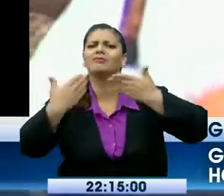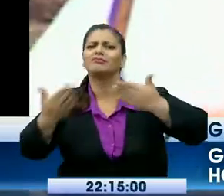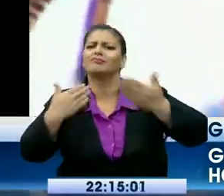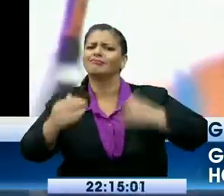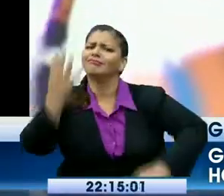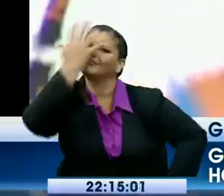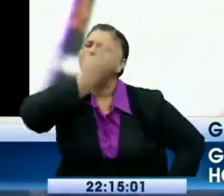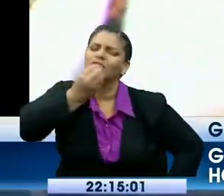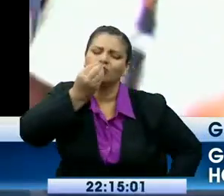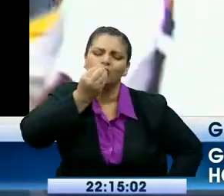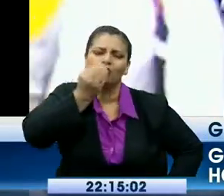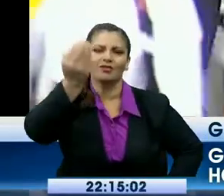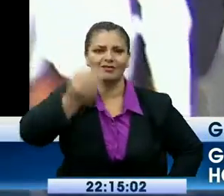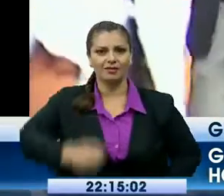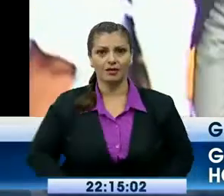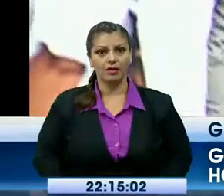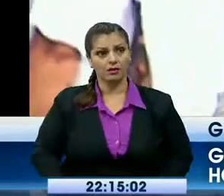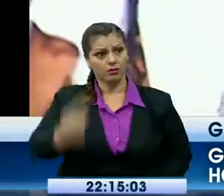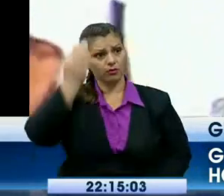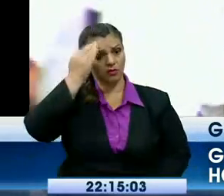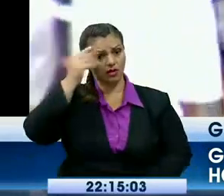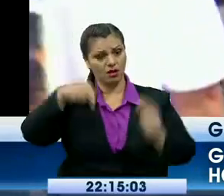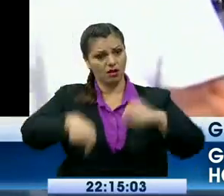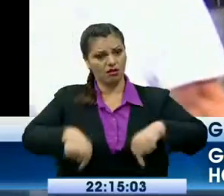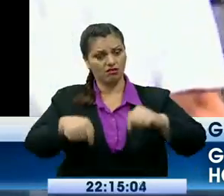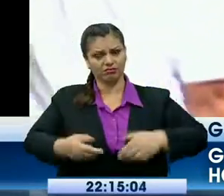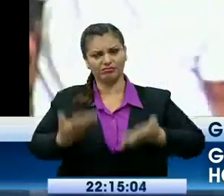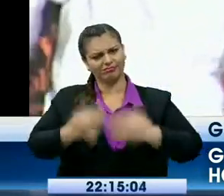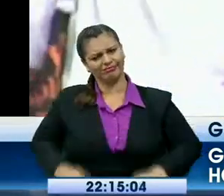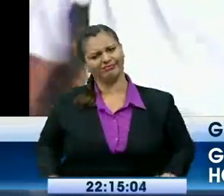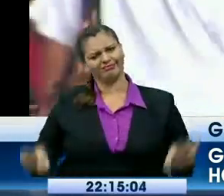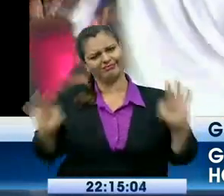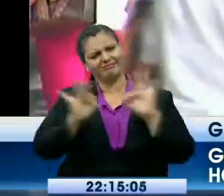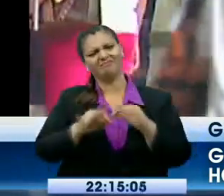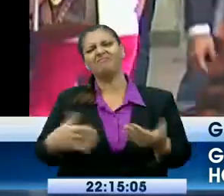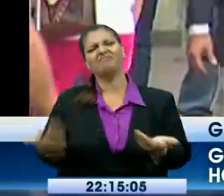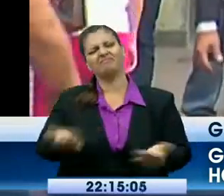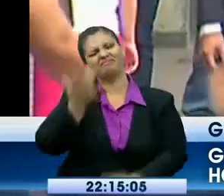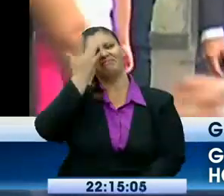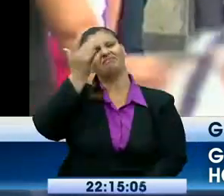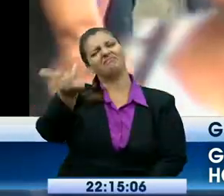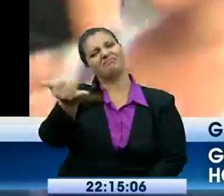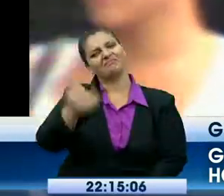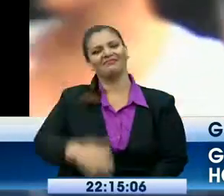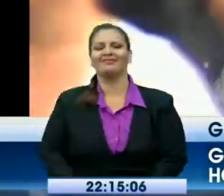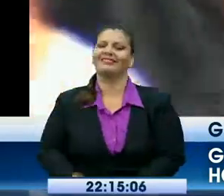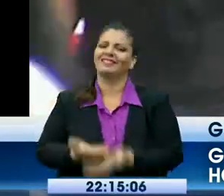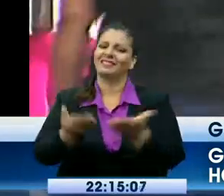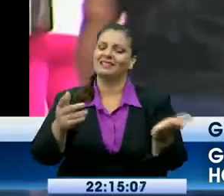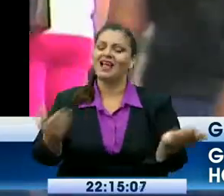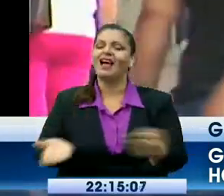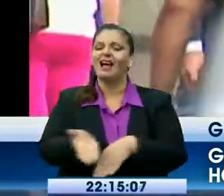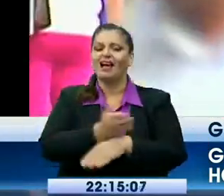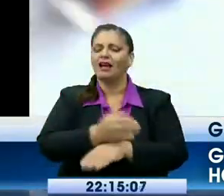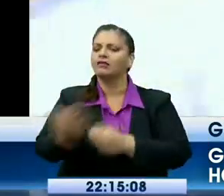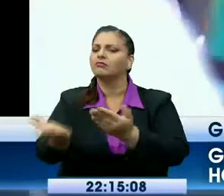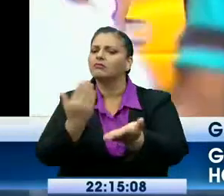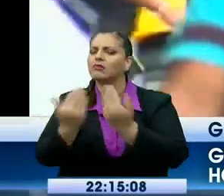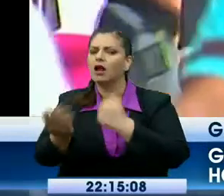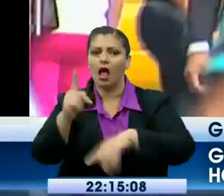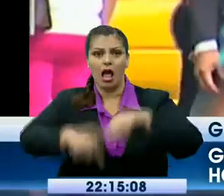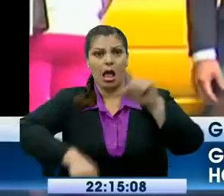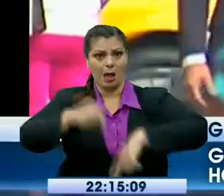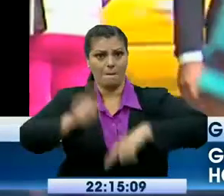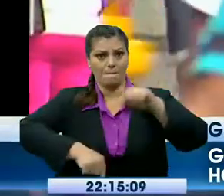Tú sabes que para mí eso es muy importante porque la gente, he conversado justamente, venía conversando con unos